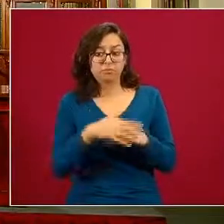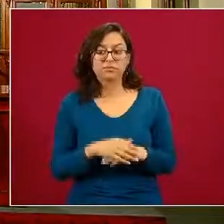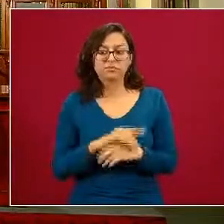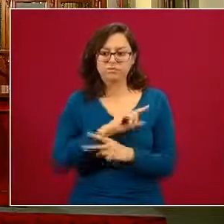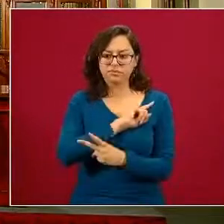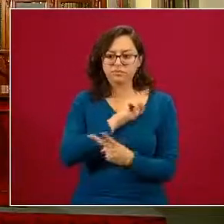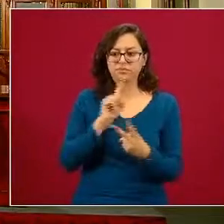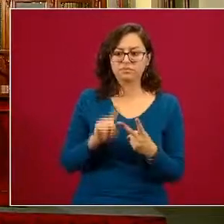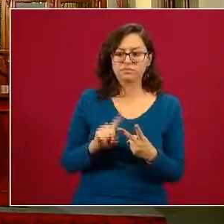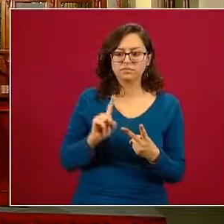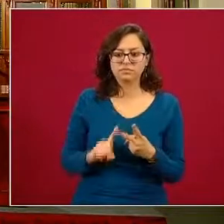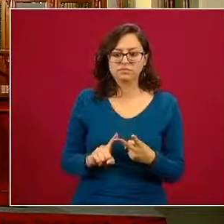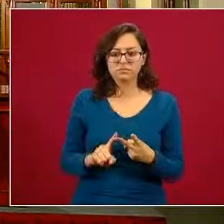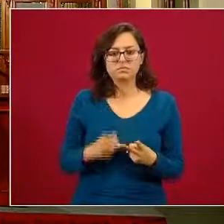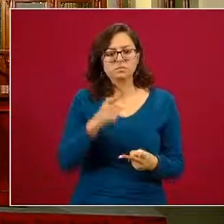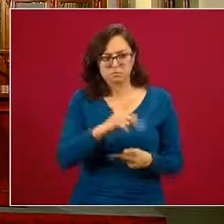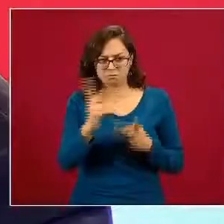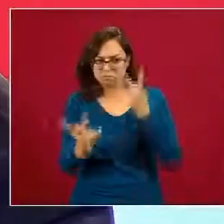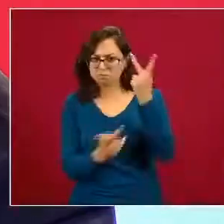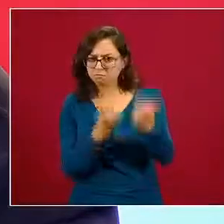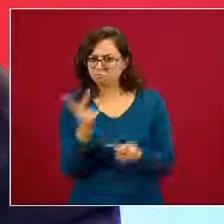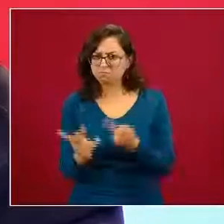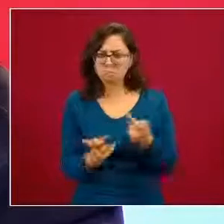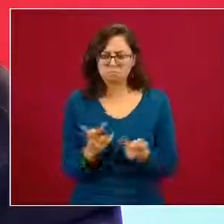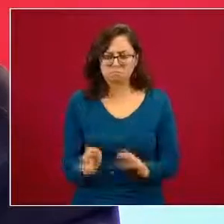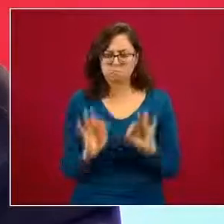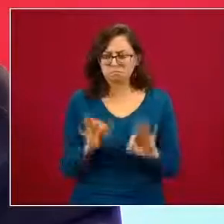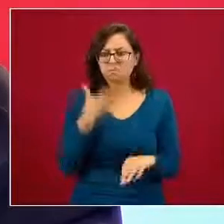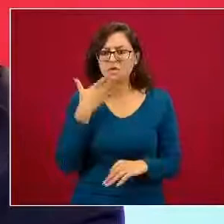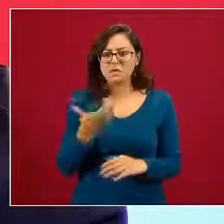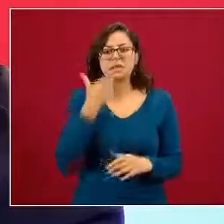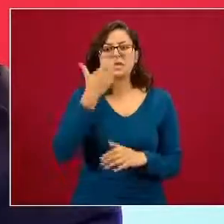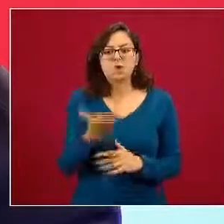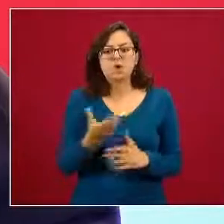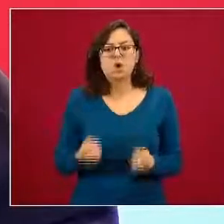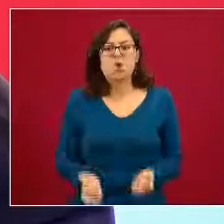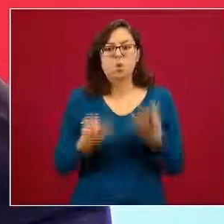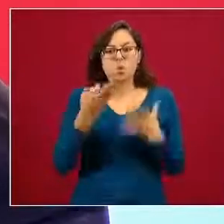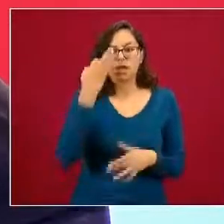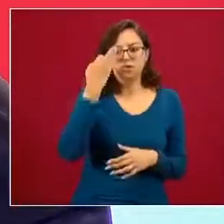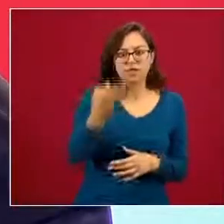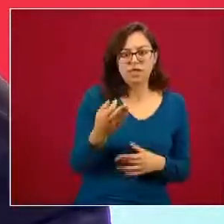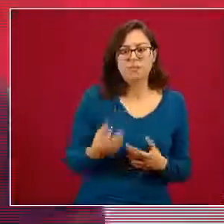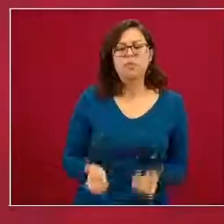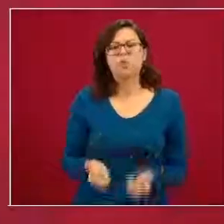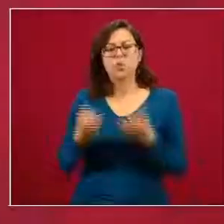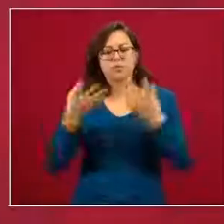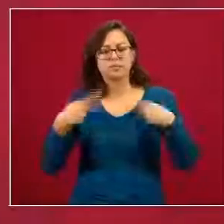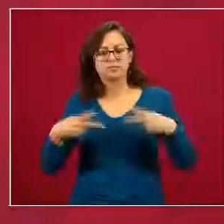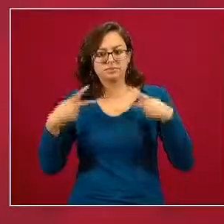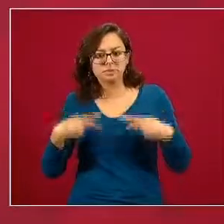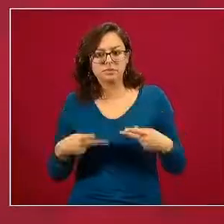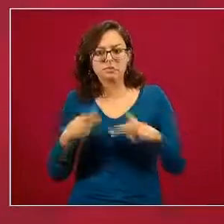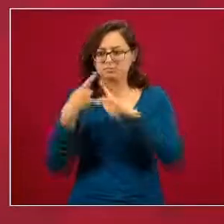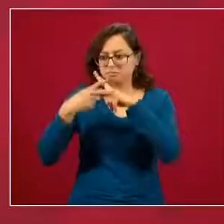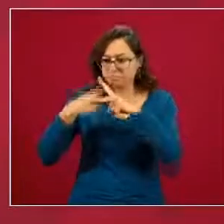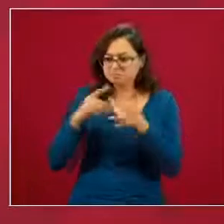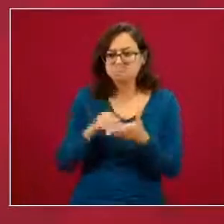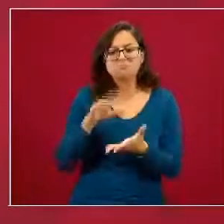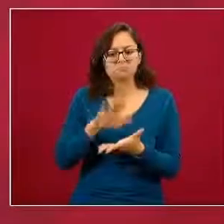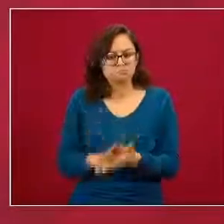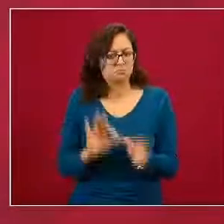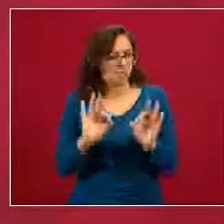destacar me parecen muy legítimas sus preguntas sobre datos específicos de tiempos de resolución y estadísticas